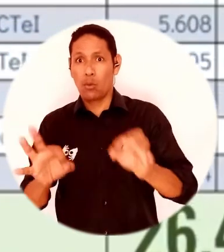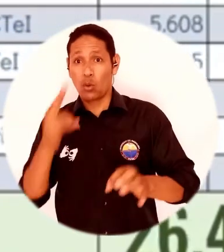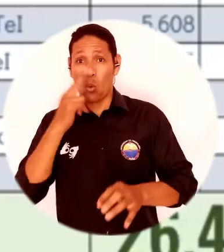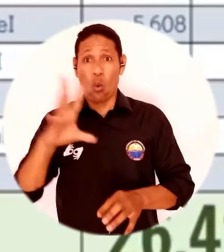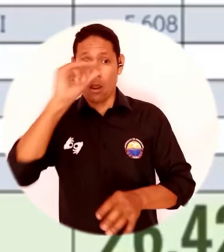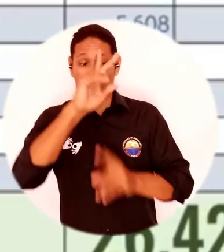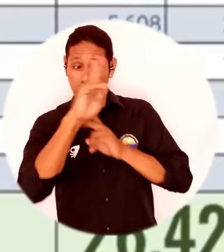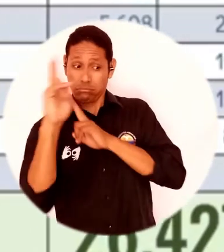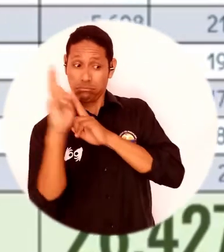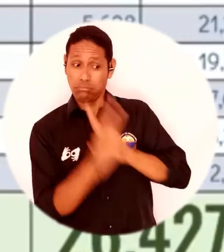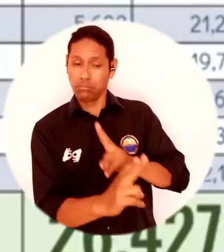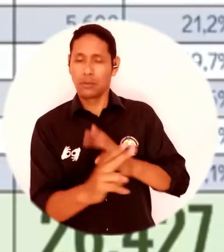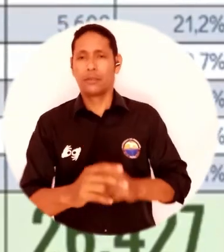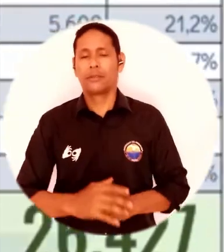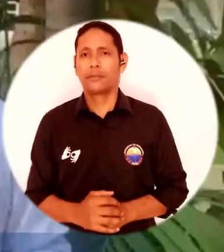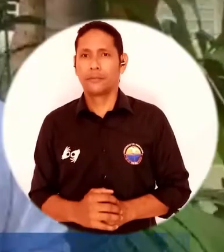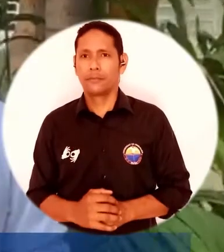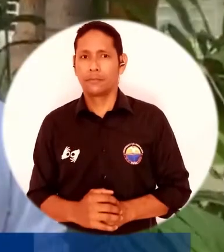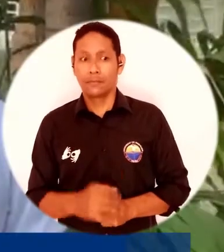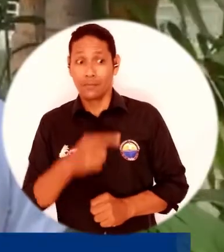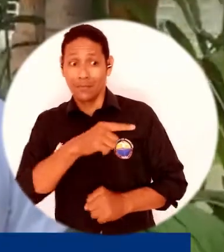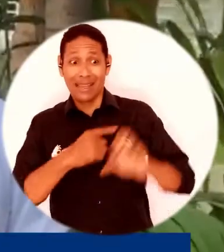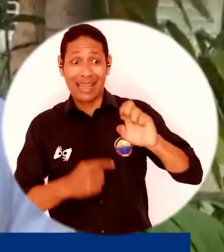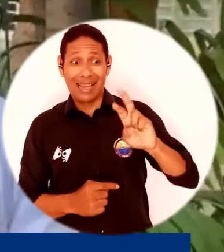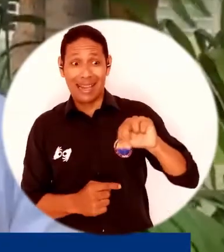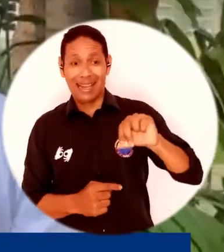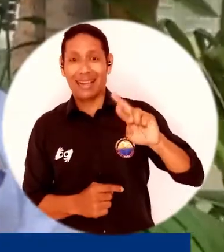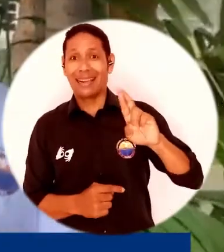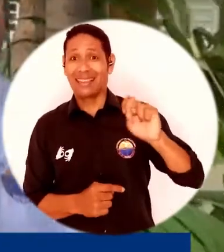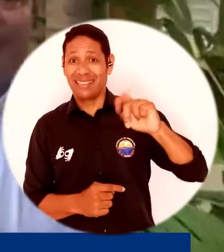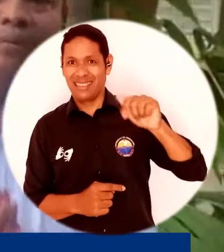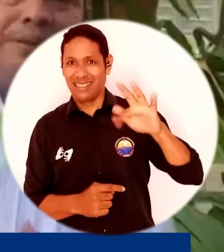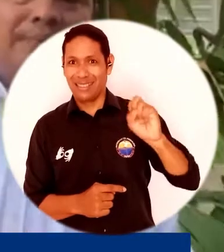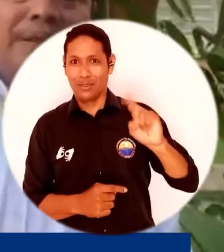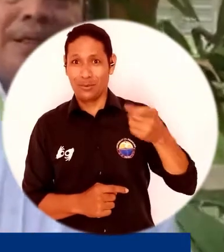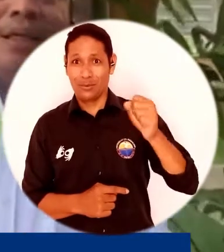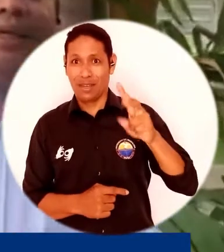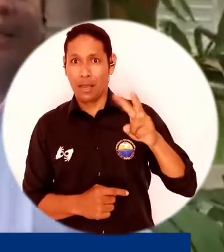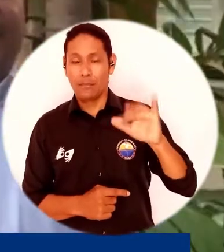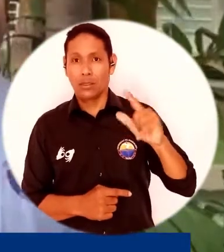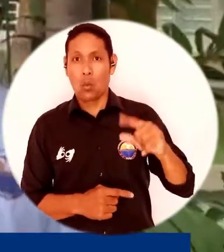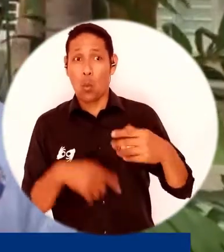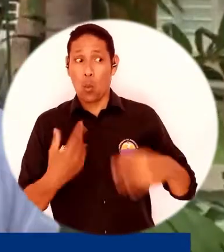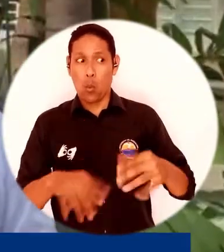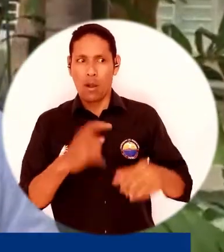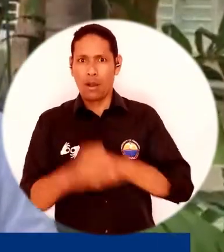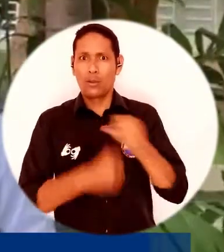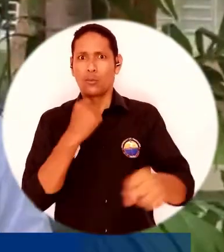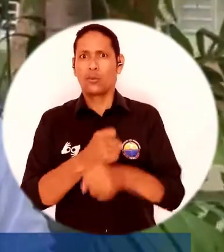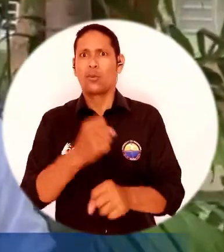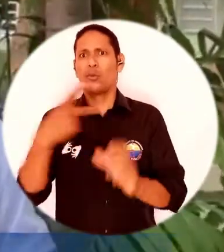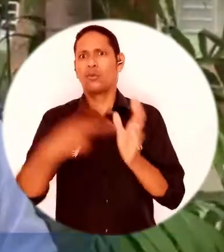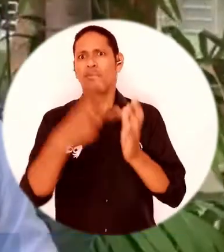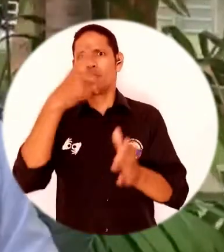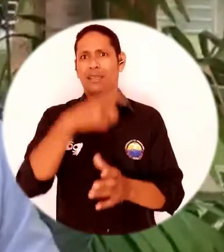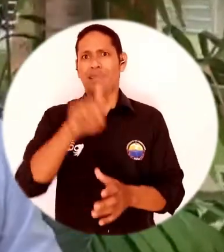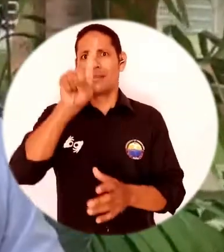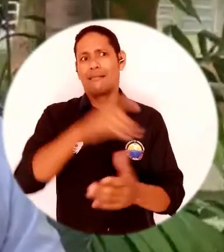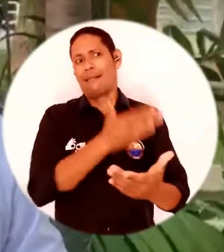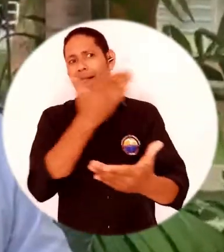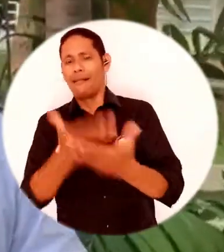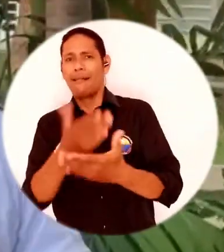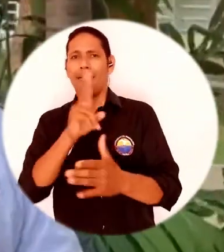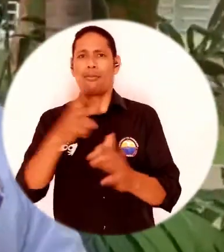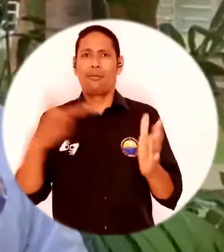reconocida a nivel nacional. Para mí, gestión del ingeniero Ernesto Galvis, que en el periodo 2016-2020 ha sido